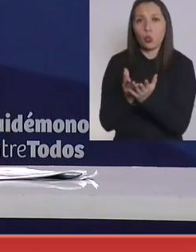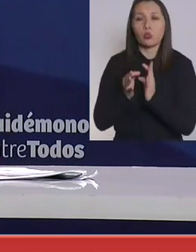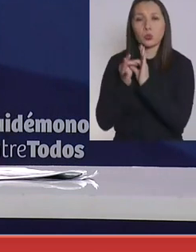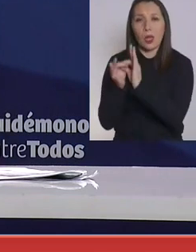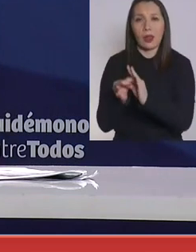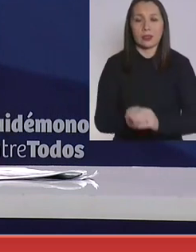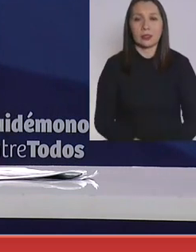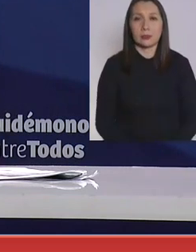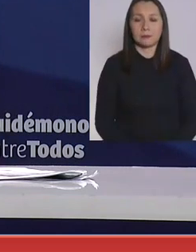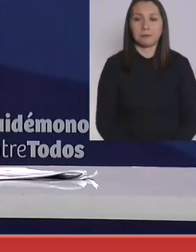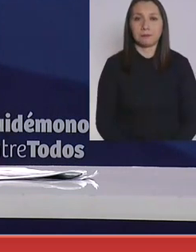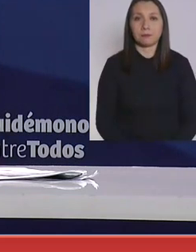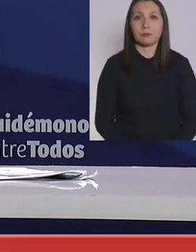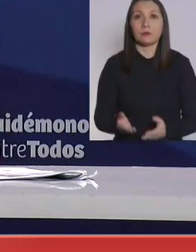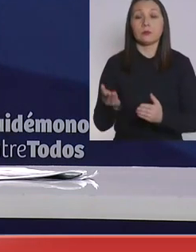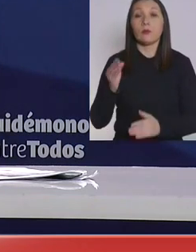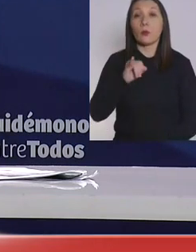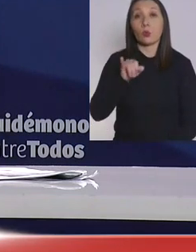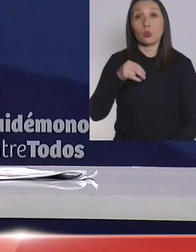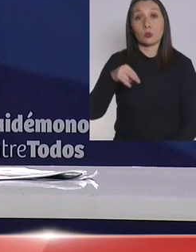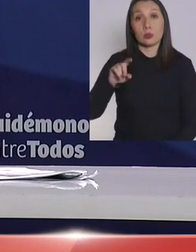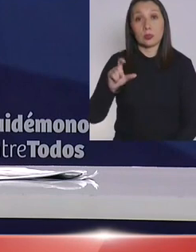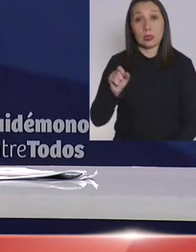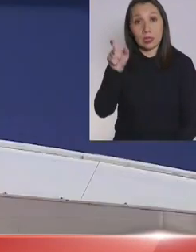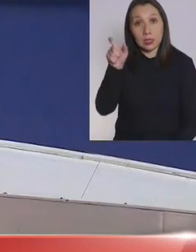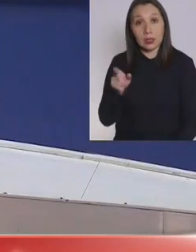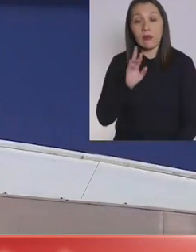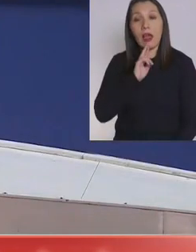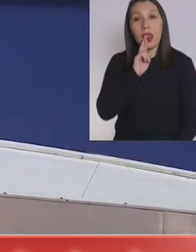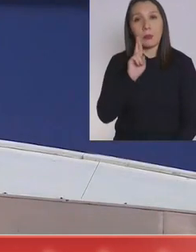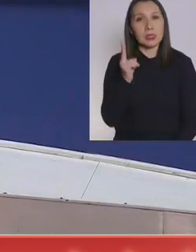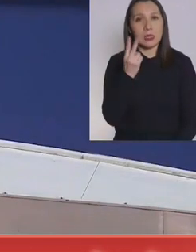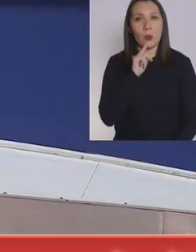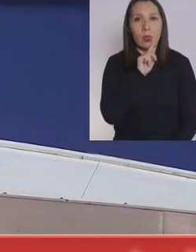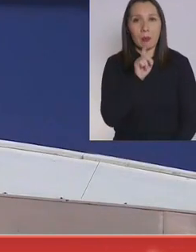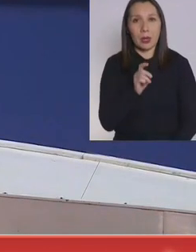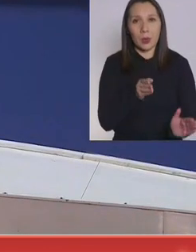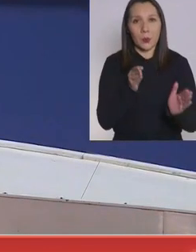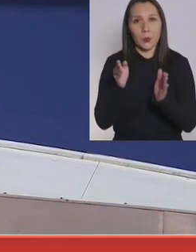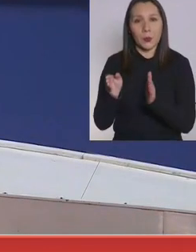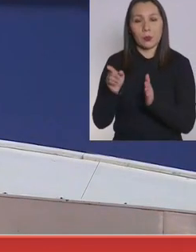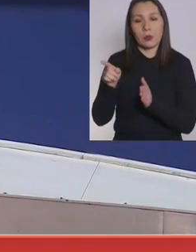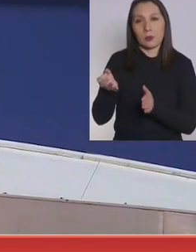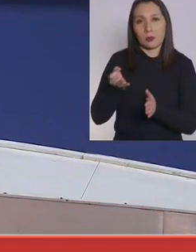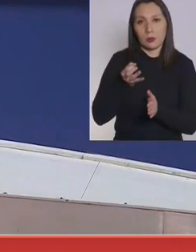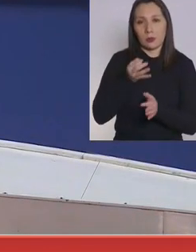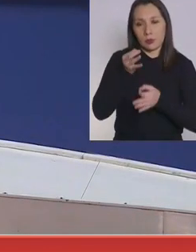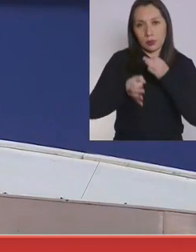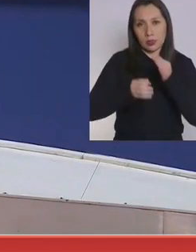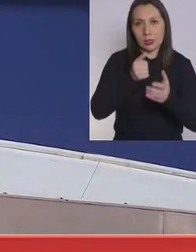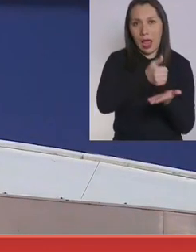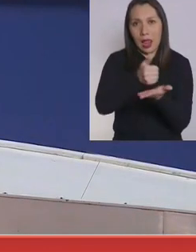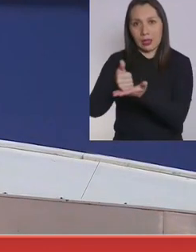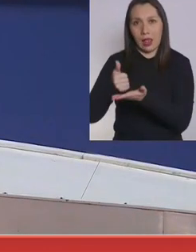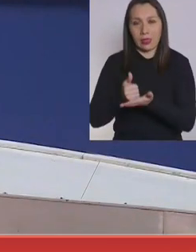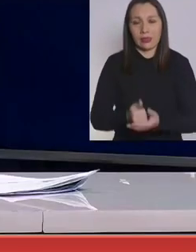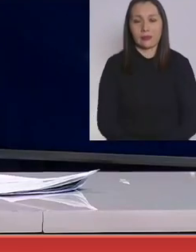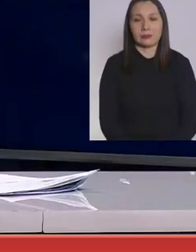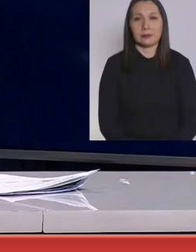Muchas gracias. El señor Arturo Zúñiga contestará la segunda parte de la pregunta con respecto a lo que han relatado los alcaldes.